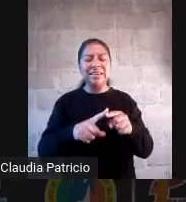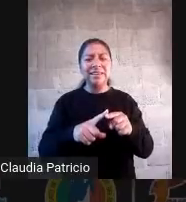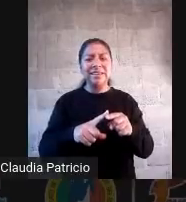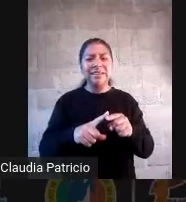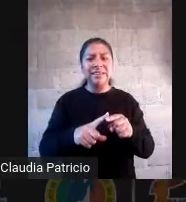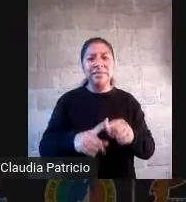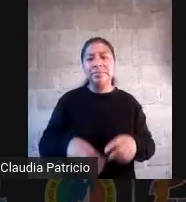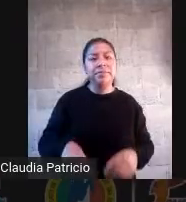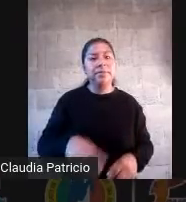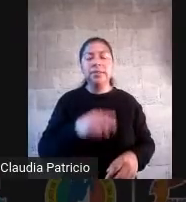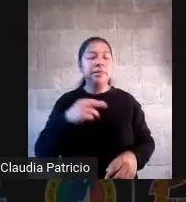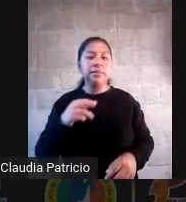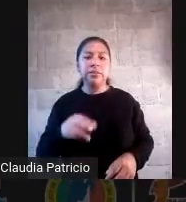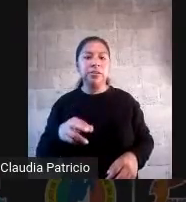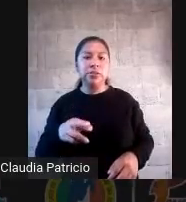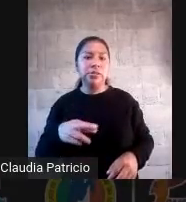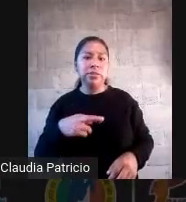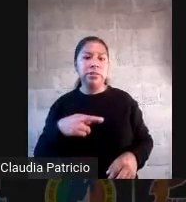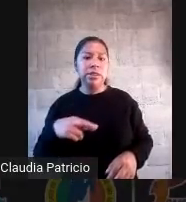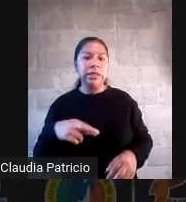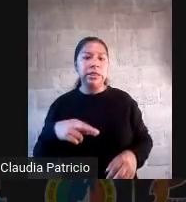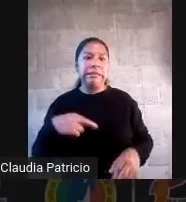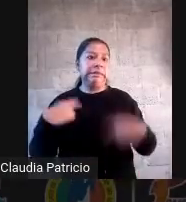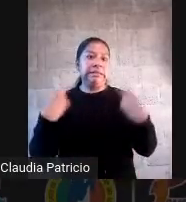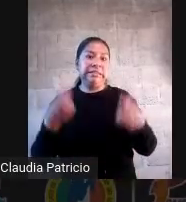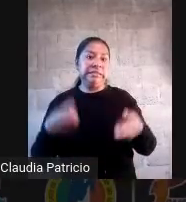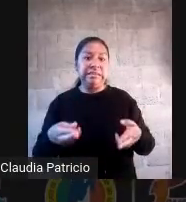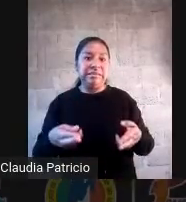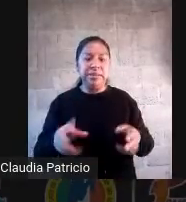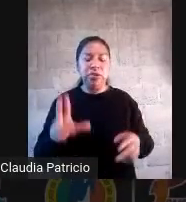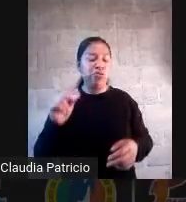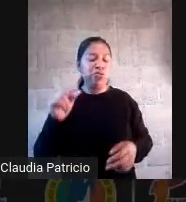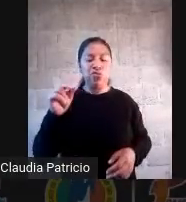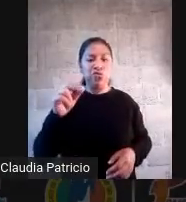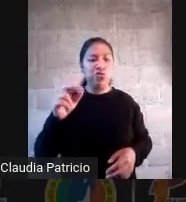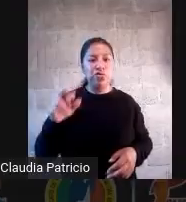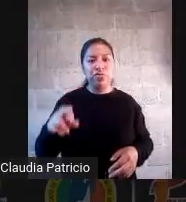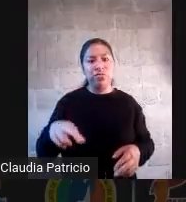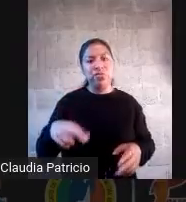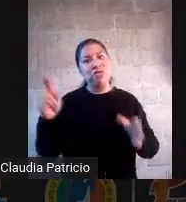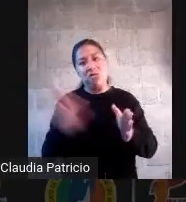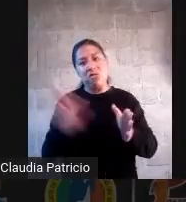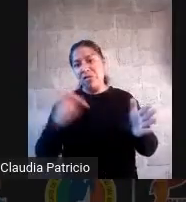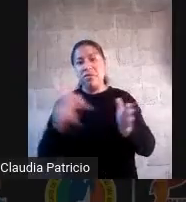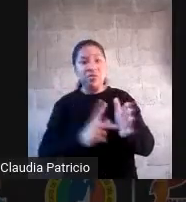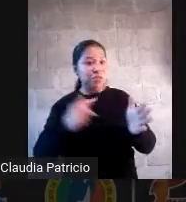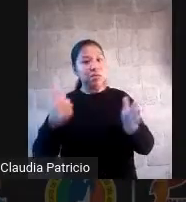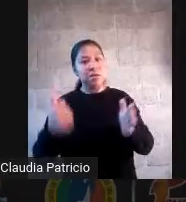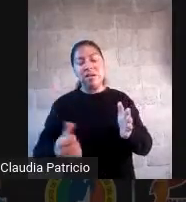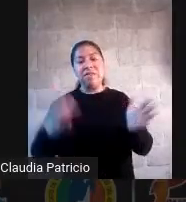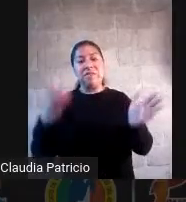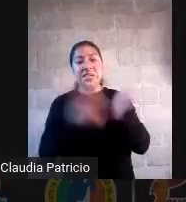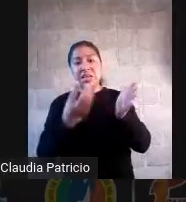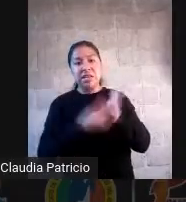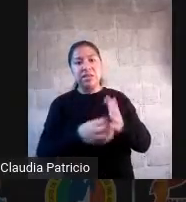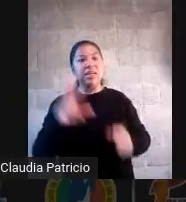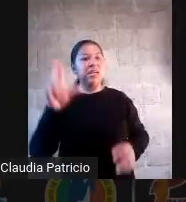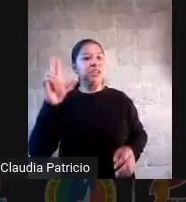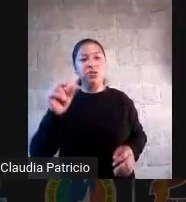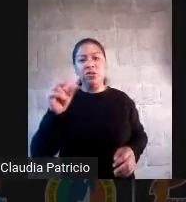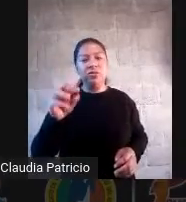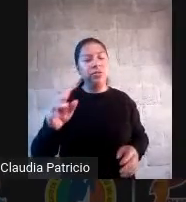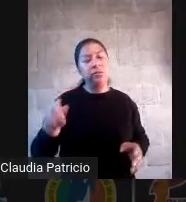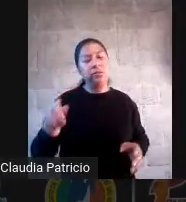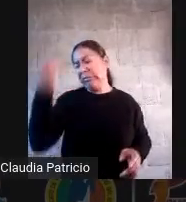No, no es repetir la clase porque ya viste que esa clase no te funcionó porque no aprendieron. Entonces ya olvídate de esa forma, ya olvídate de esa clase.